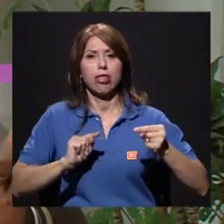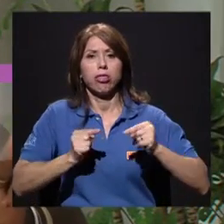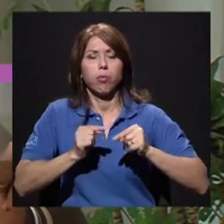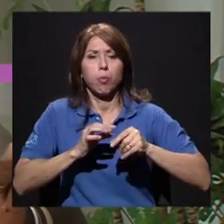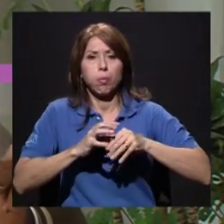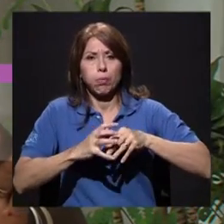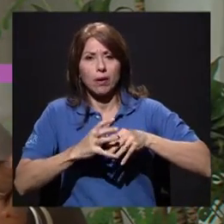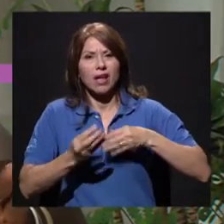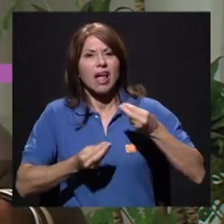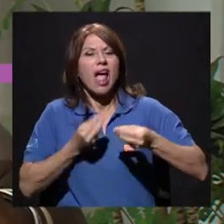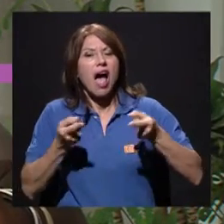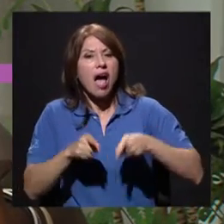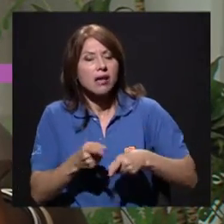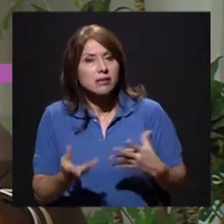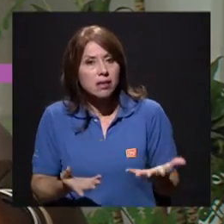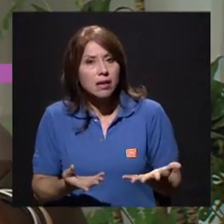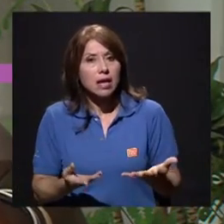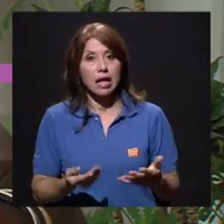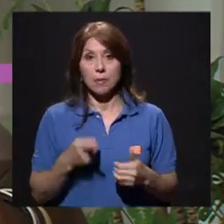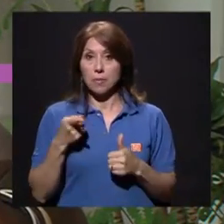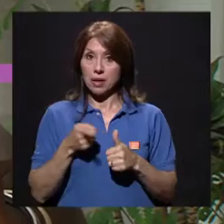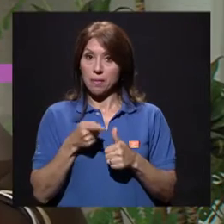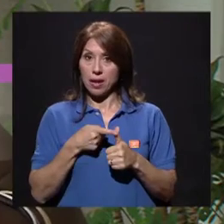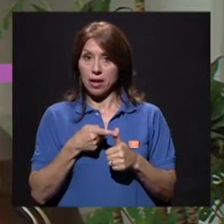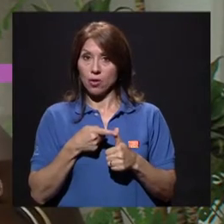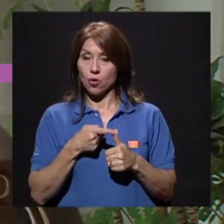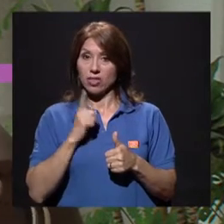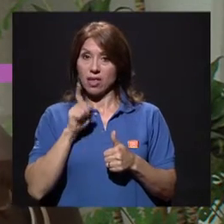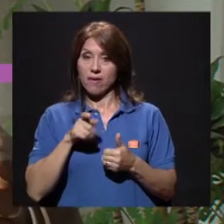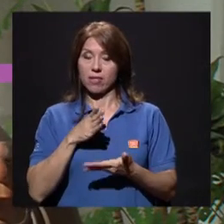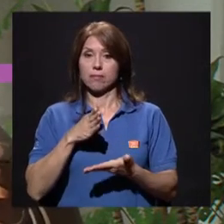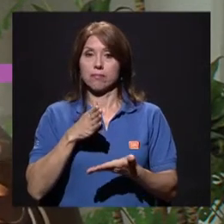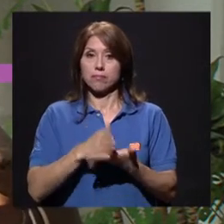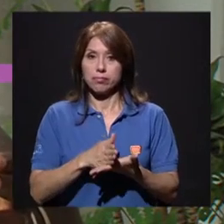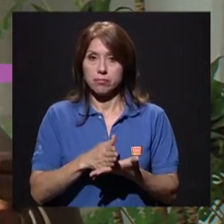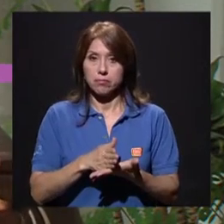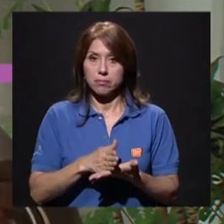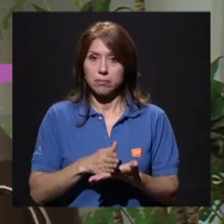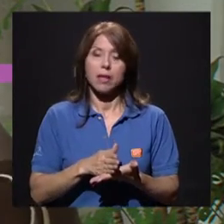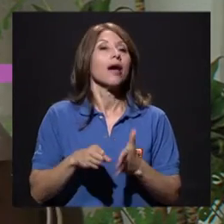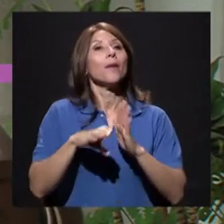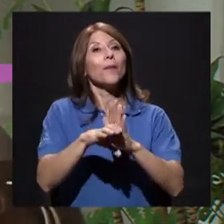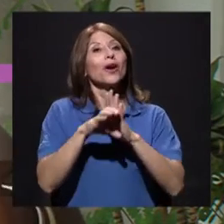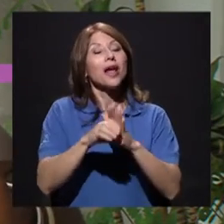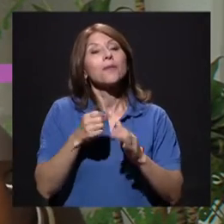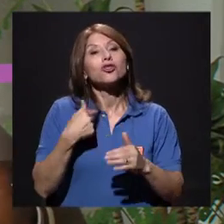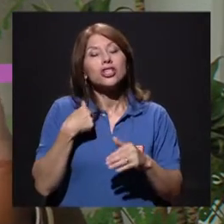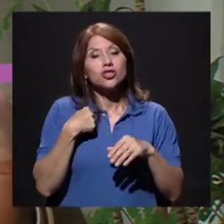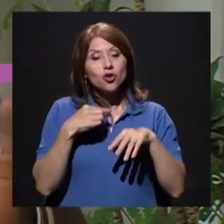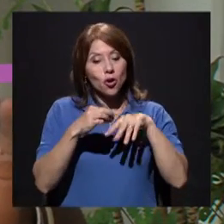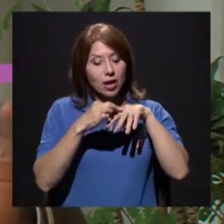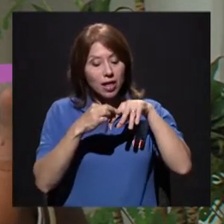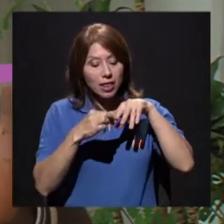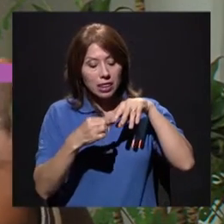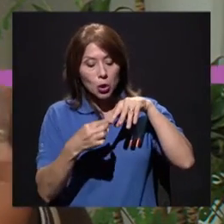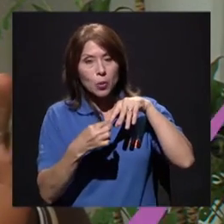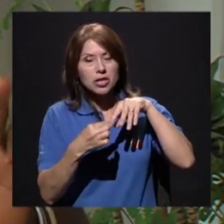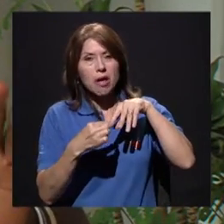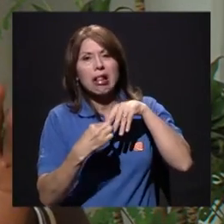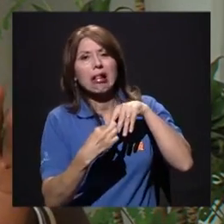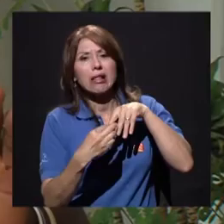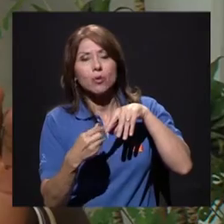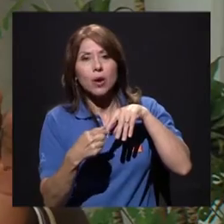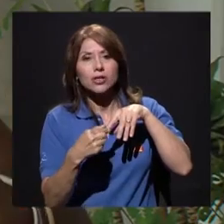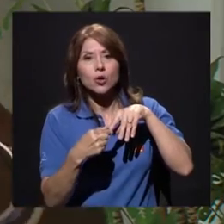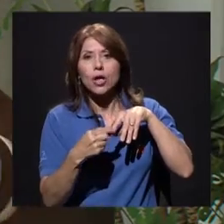detenernos. Si yo creo que tuve una lesión, bueno, hay unas visibles, ¿no? Si me trozo el tobillo, inmediatamente tengo que